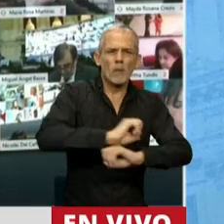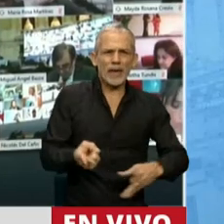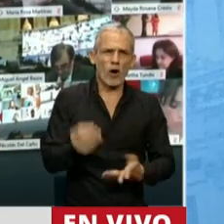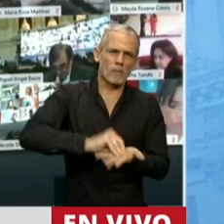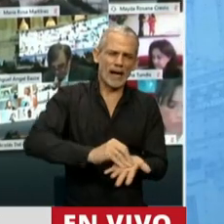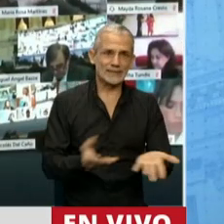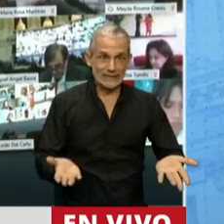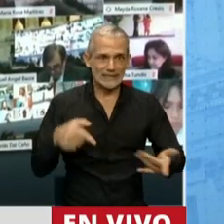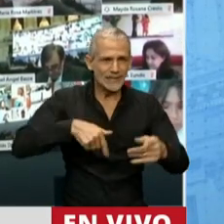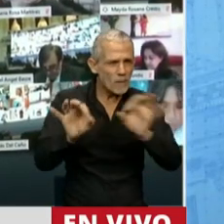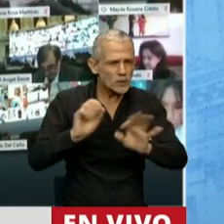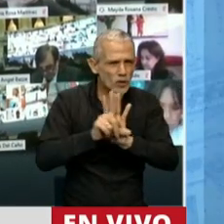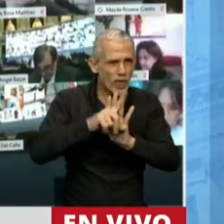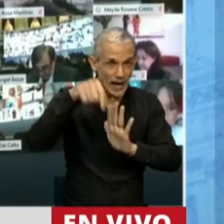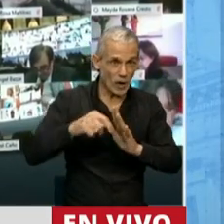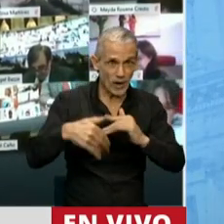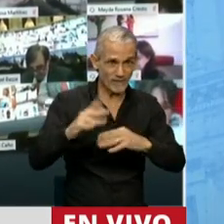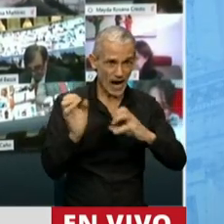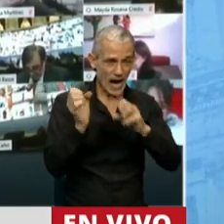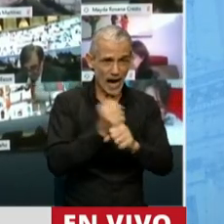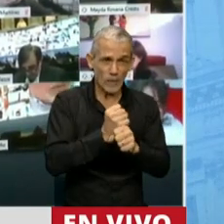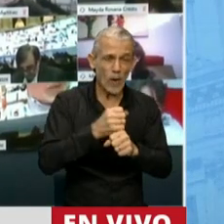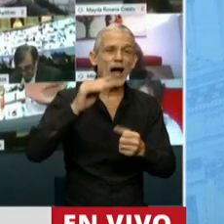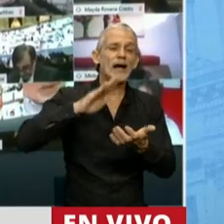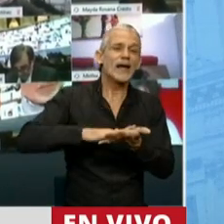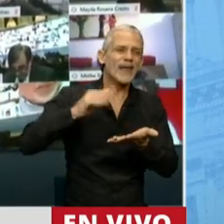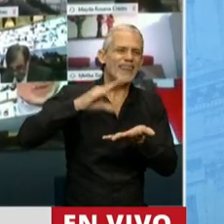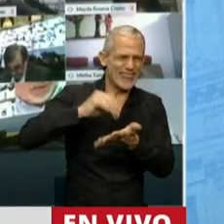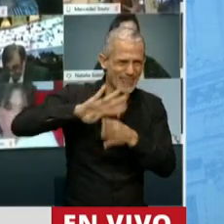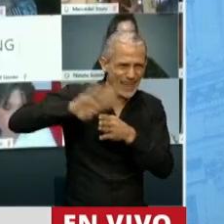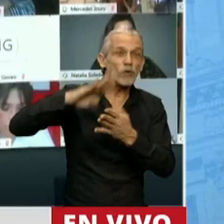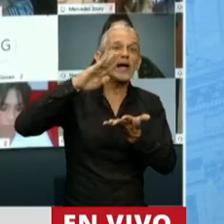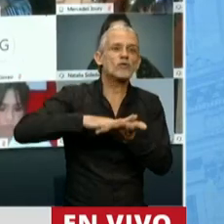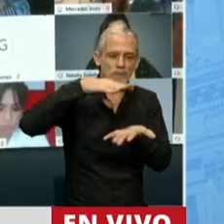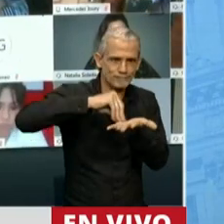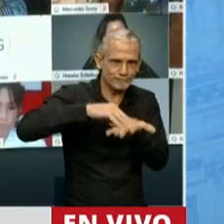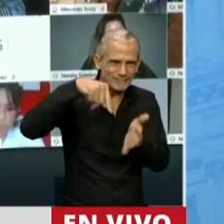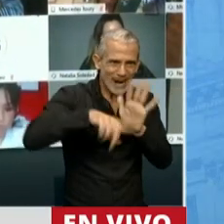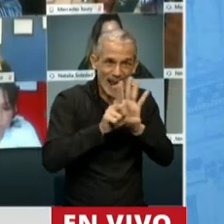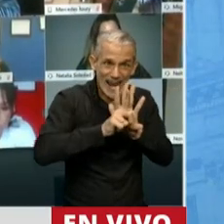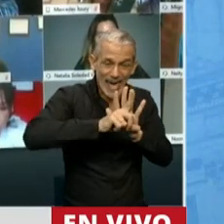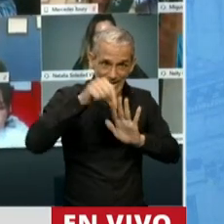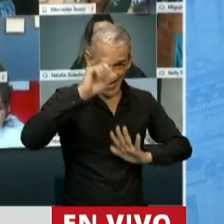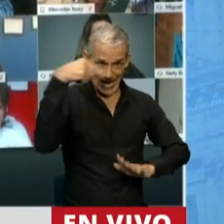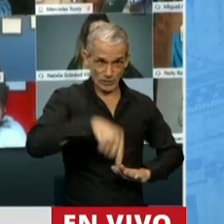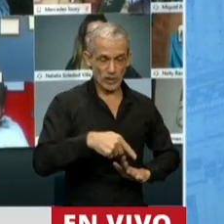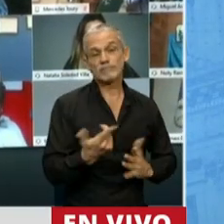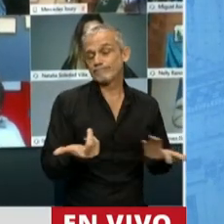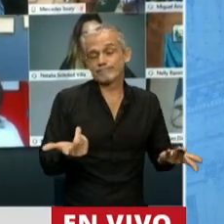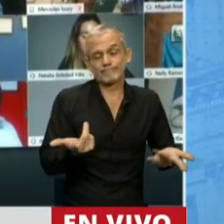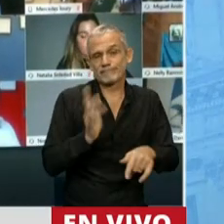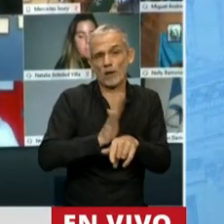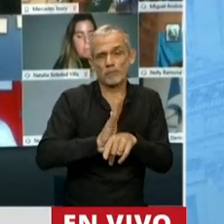proyecto que tratamos hoy de deuda bajo legislación local es un capítulo más de este